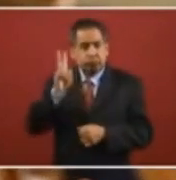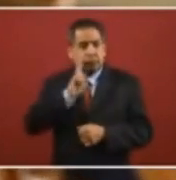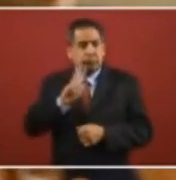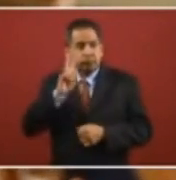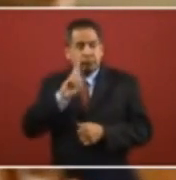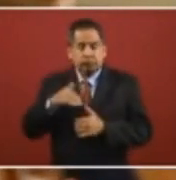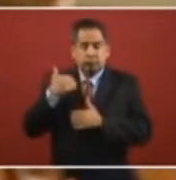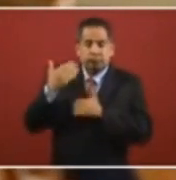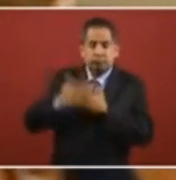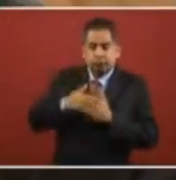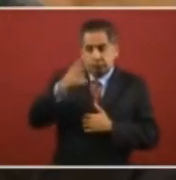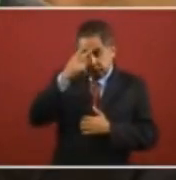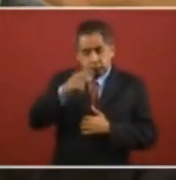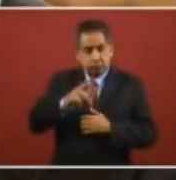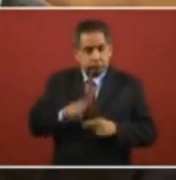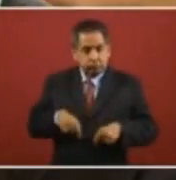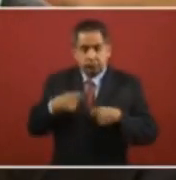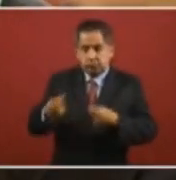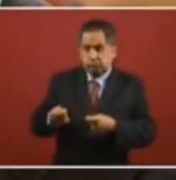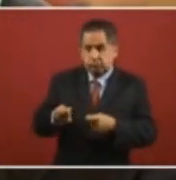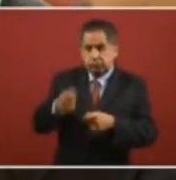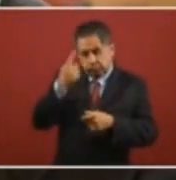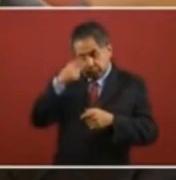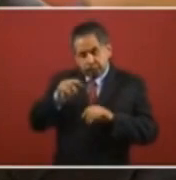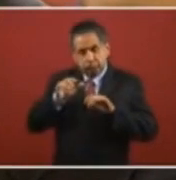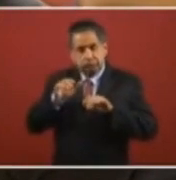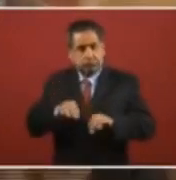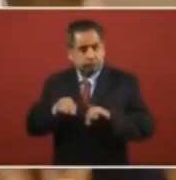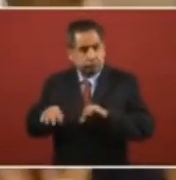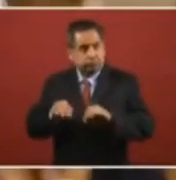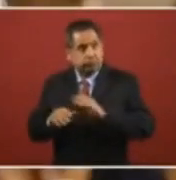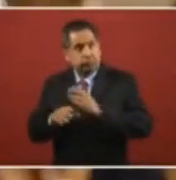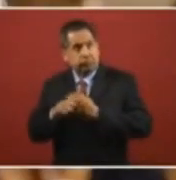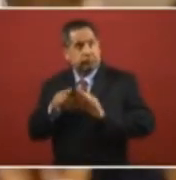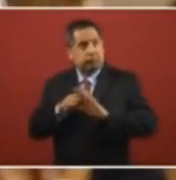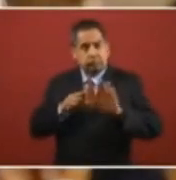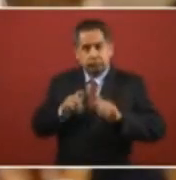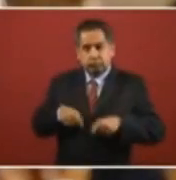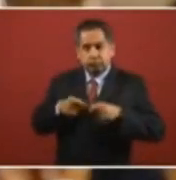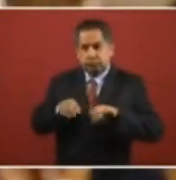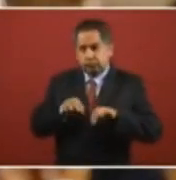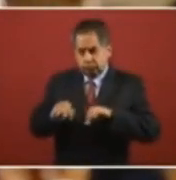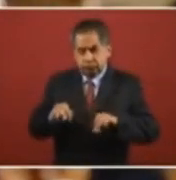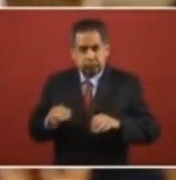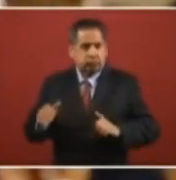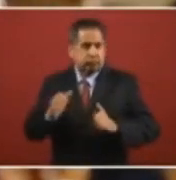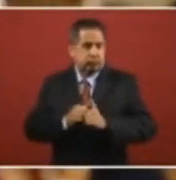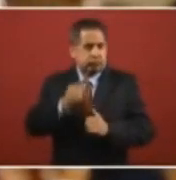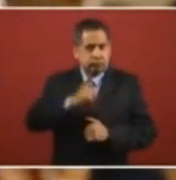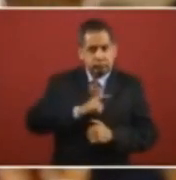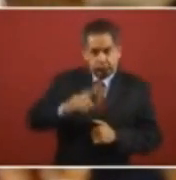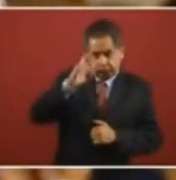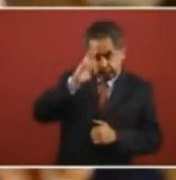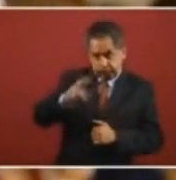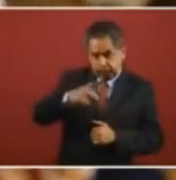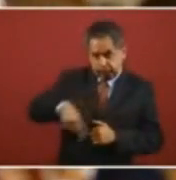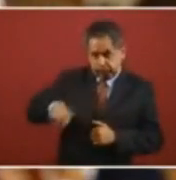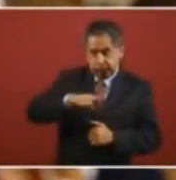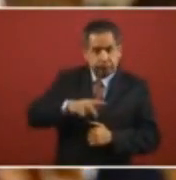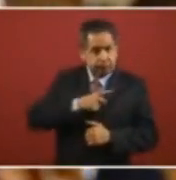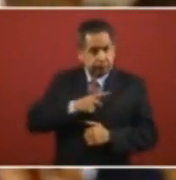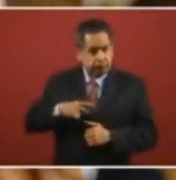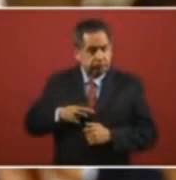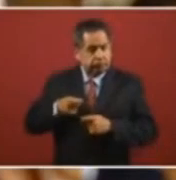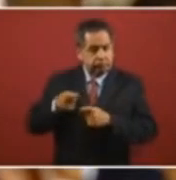a los mexicanos ya se les pueda dar papeles de trabajo y, más importante aún, el respeto que se merecen